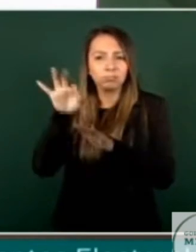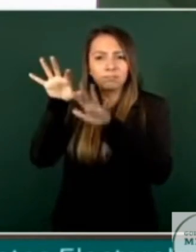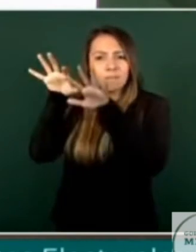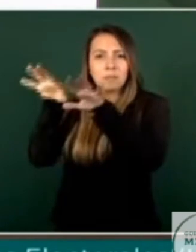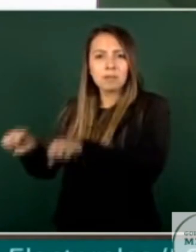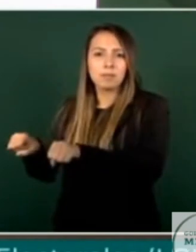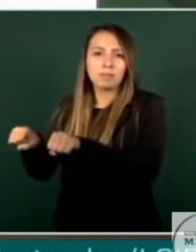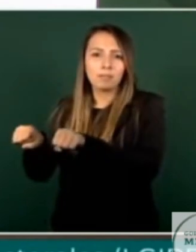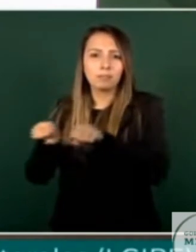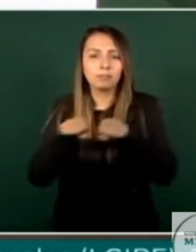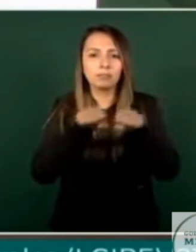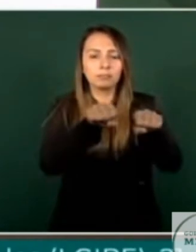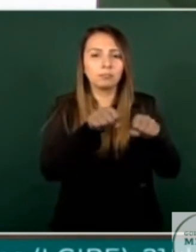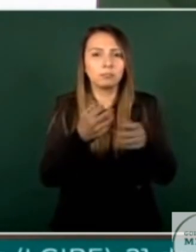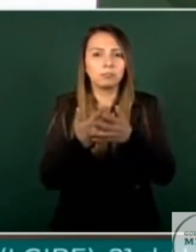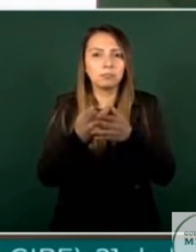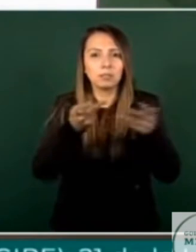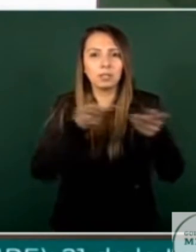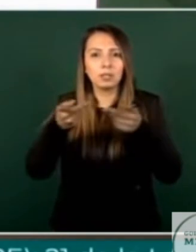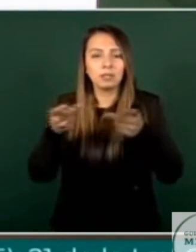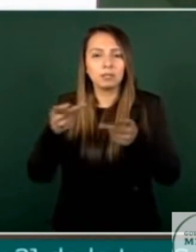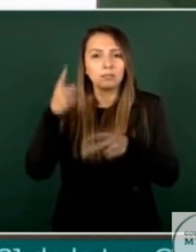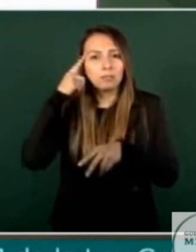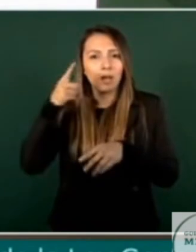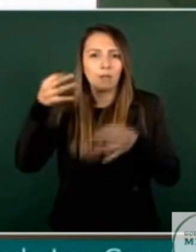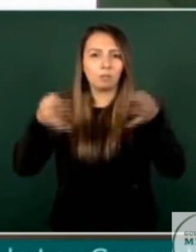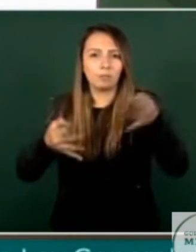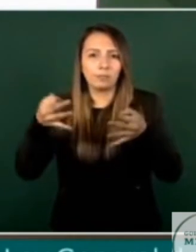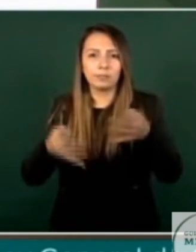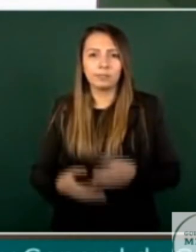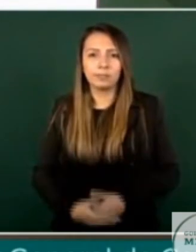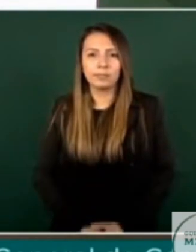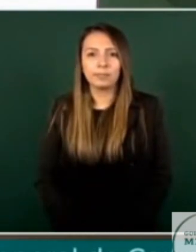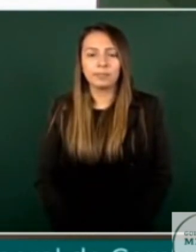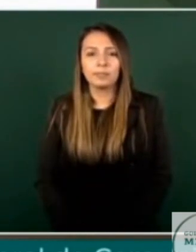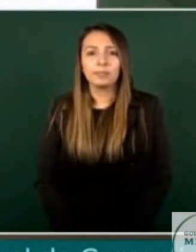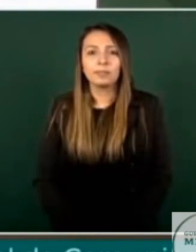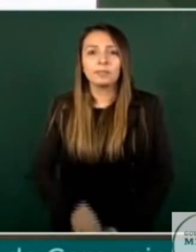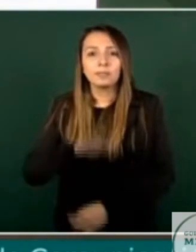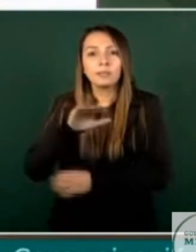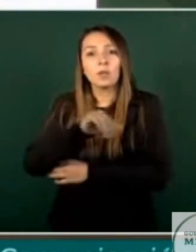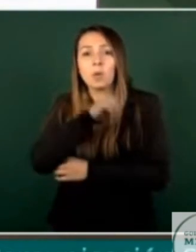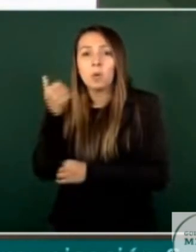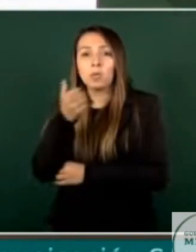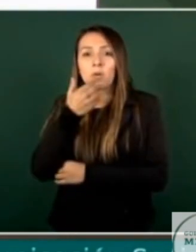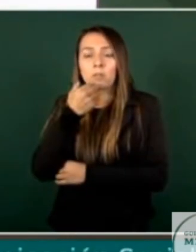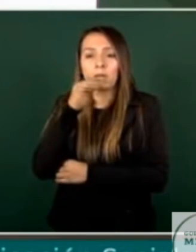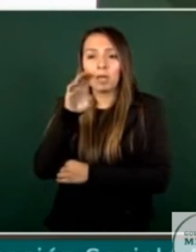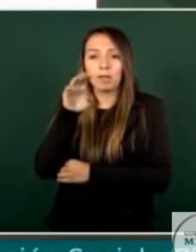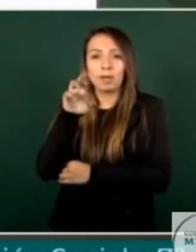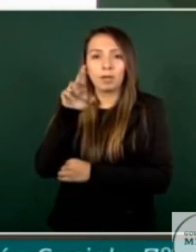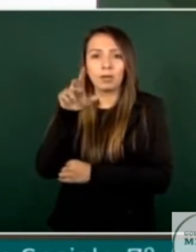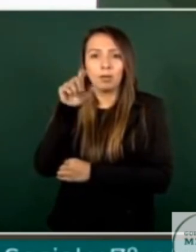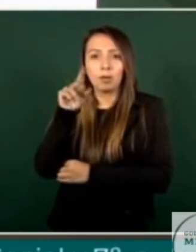preventiva en este caso oficiosa Siguiente En el caso del periodista Eber López Vázquez